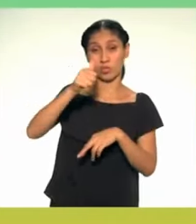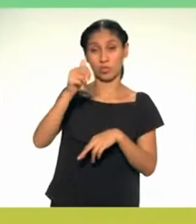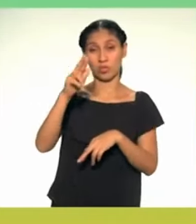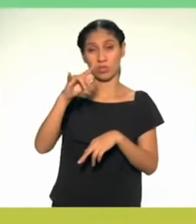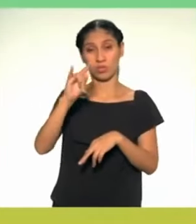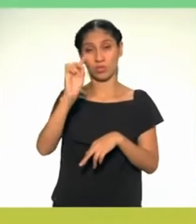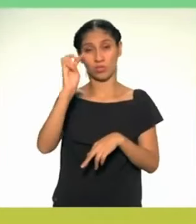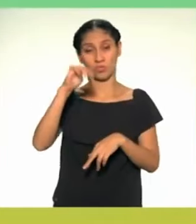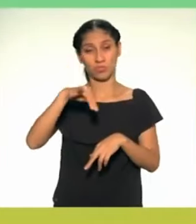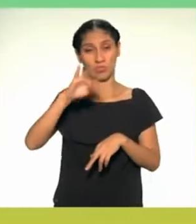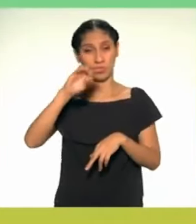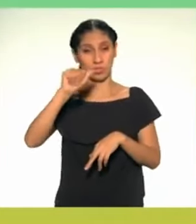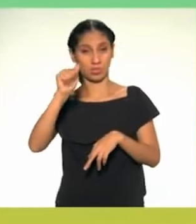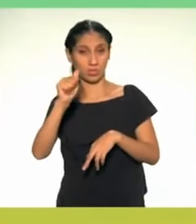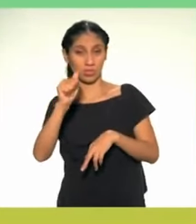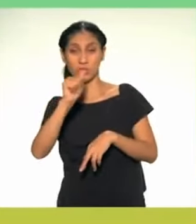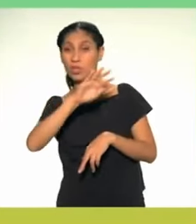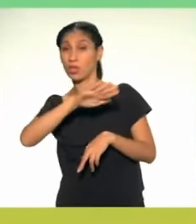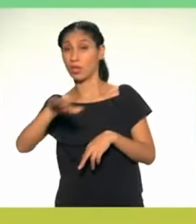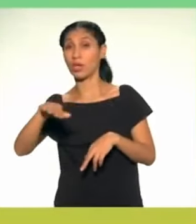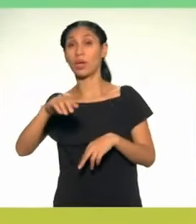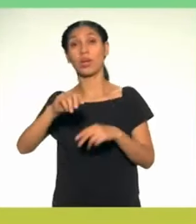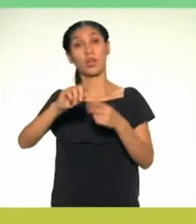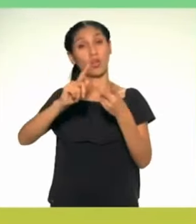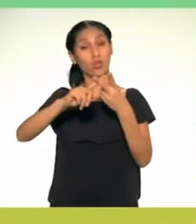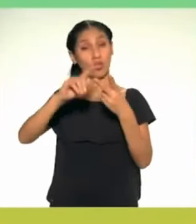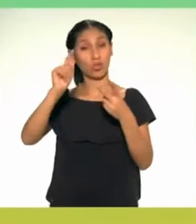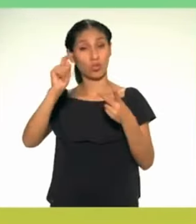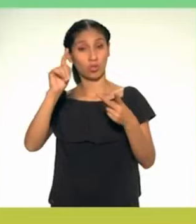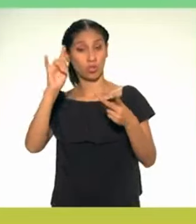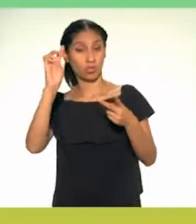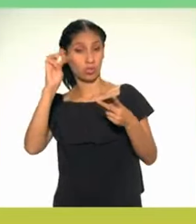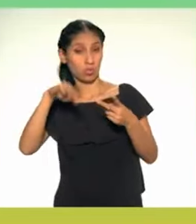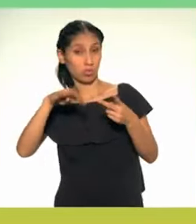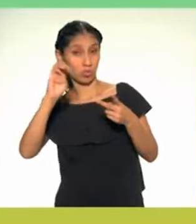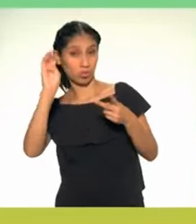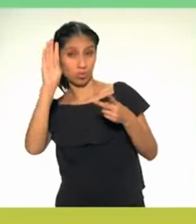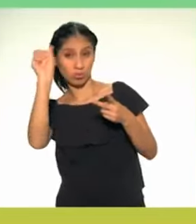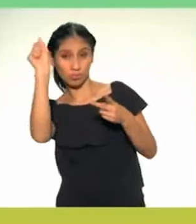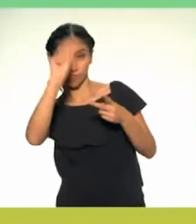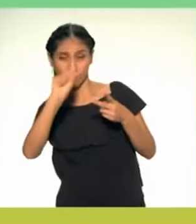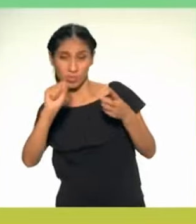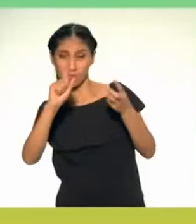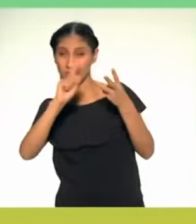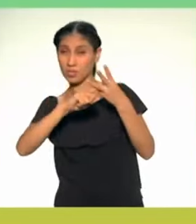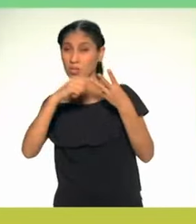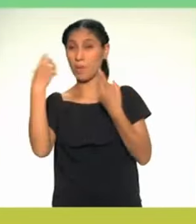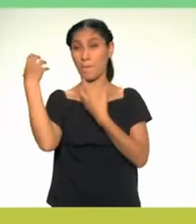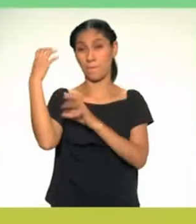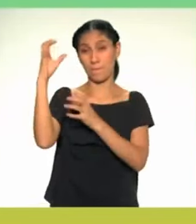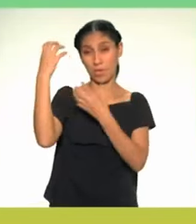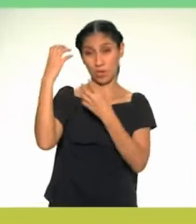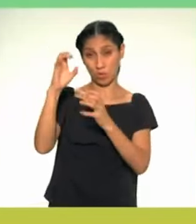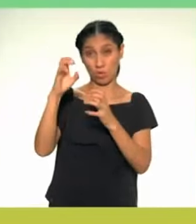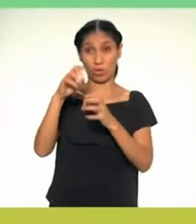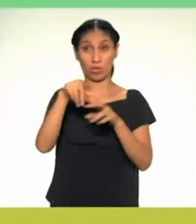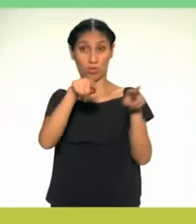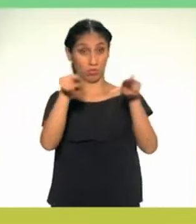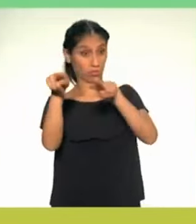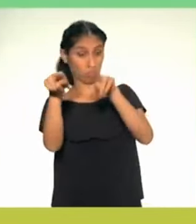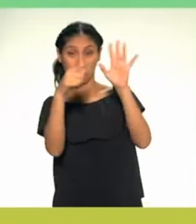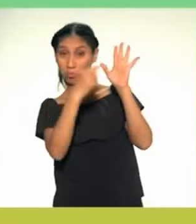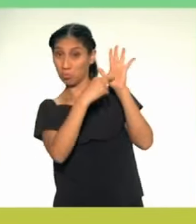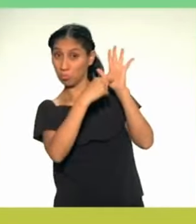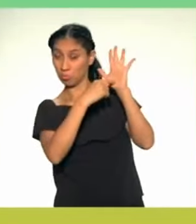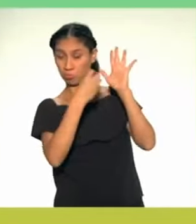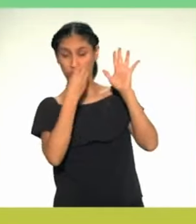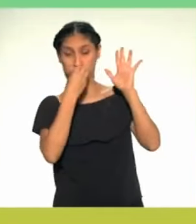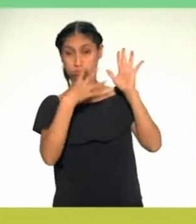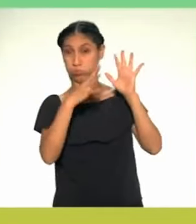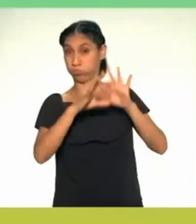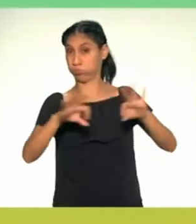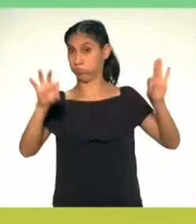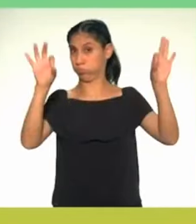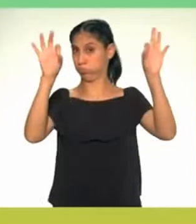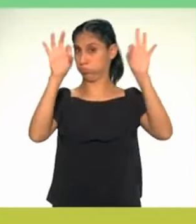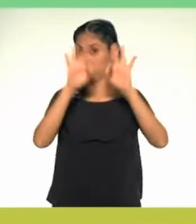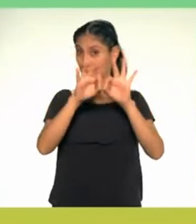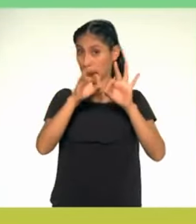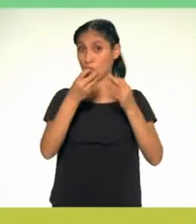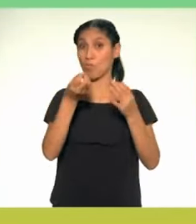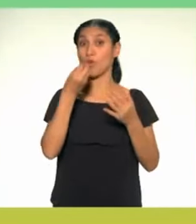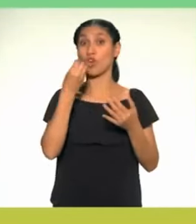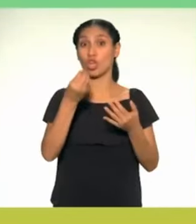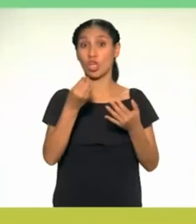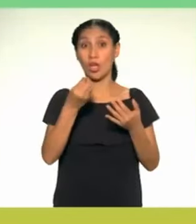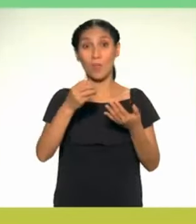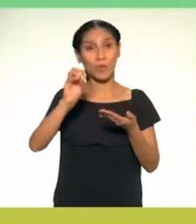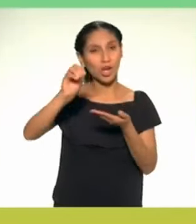Chira y Piura. Estos son fuentes de ingresos económicos importantes para la zona, por la concha negra, el cangrejo del